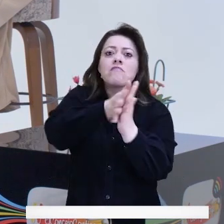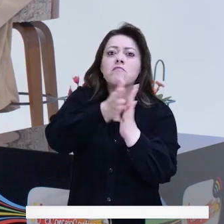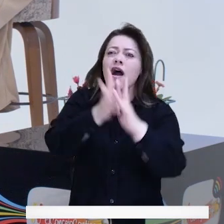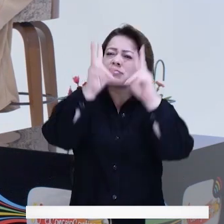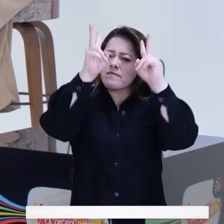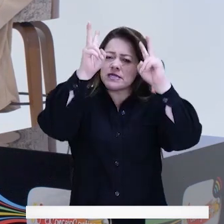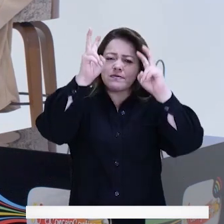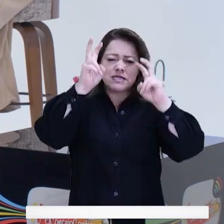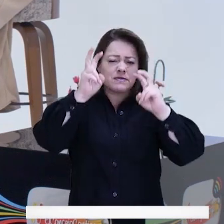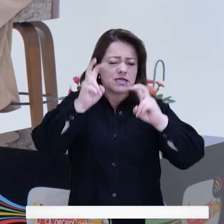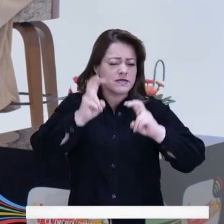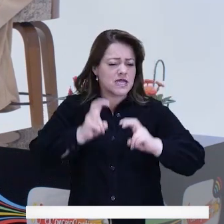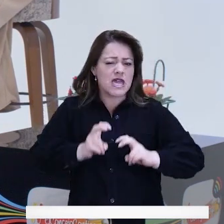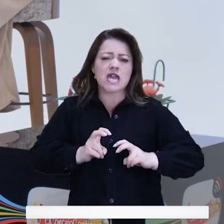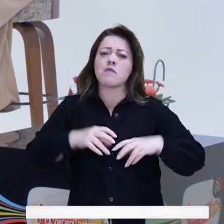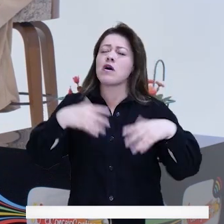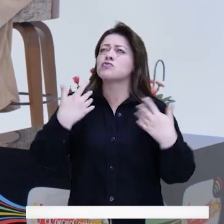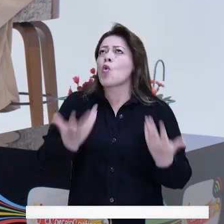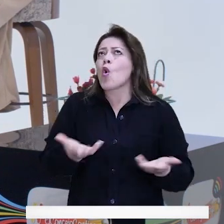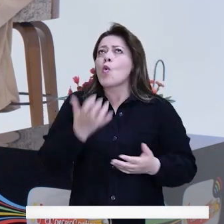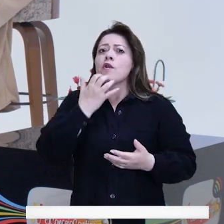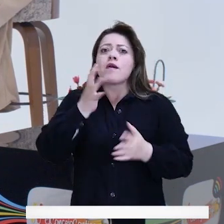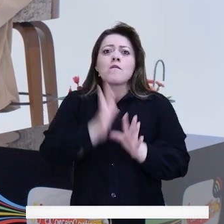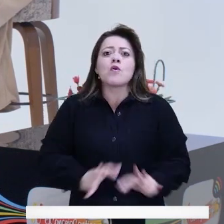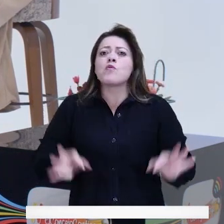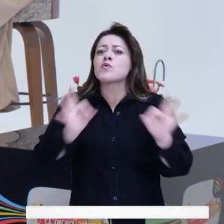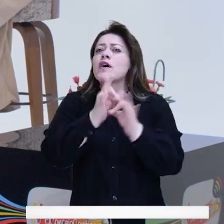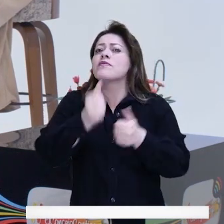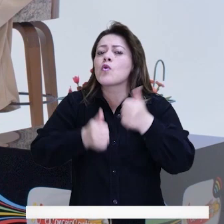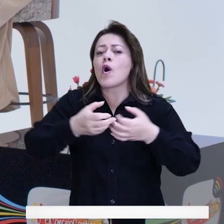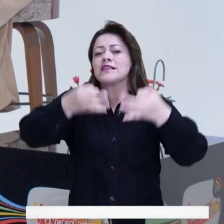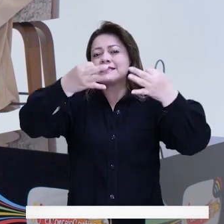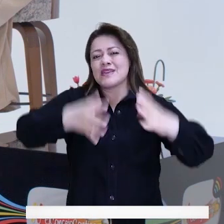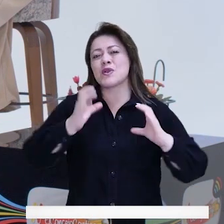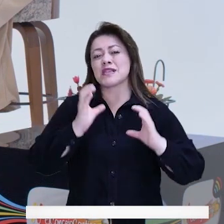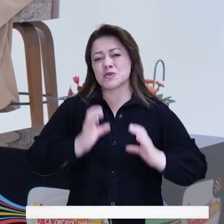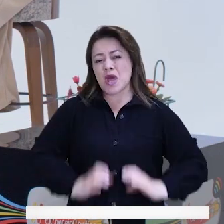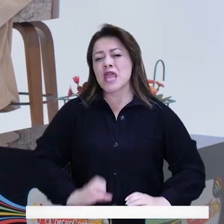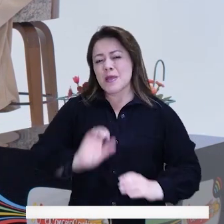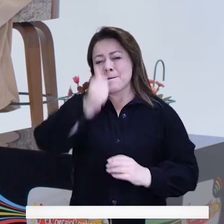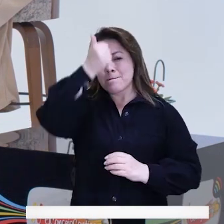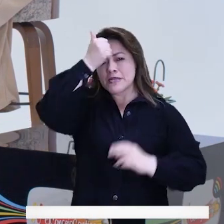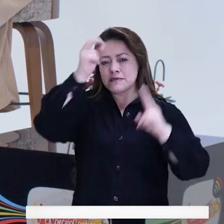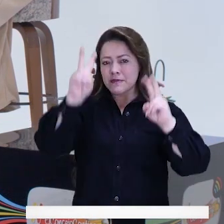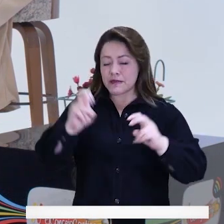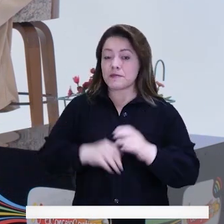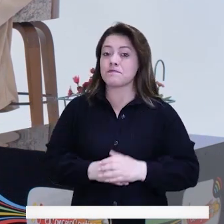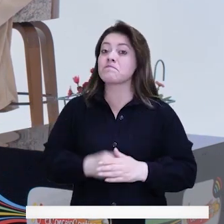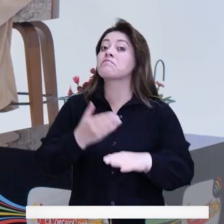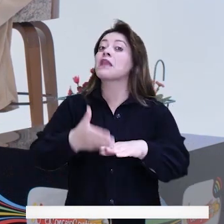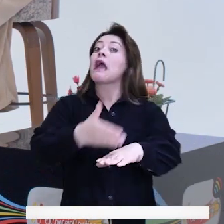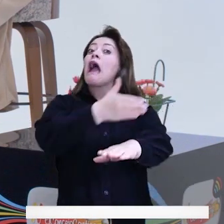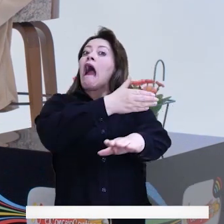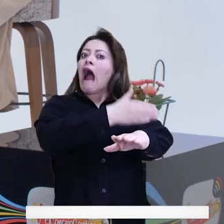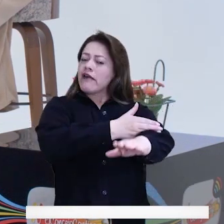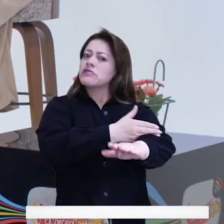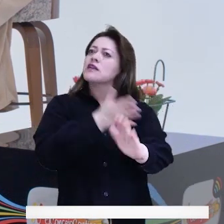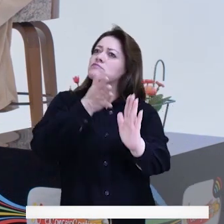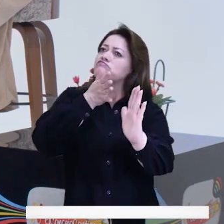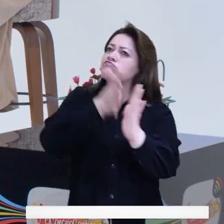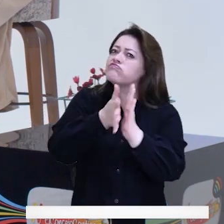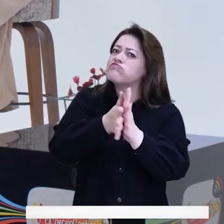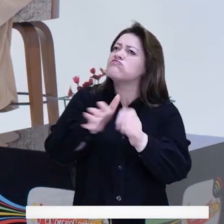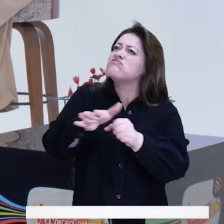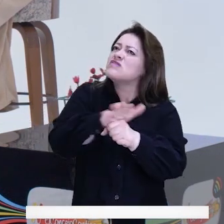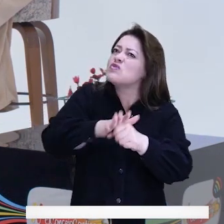queremos socializar las temáticas que se debaten, temáticas tan importantes como es el tema de seguridad ciudadana. Y antes de abordar lo que ocurre